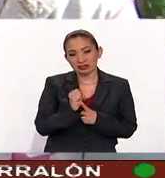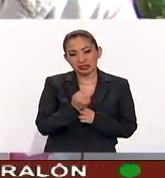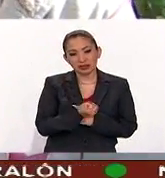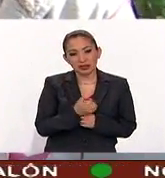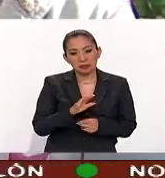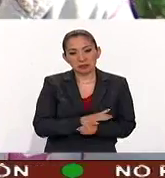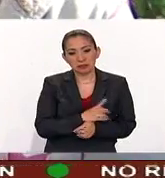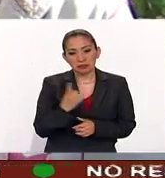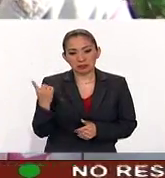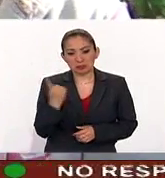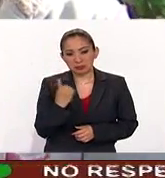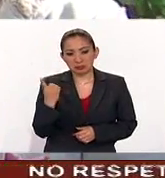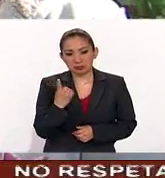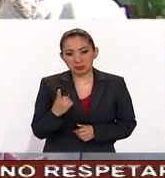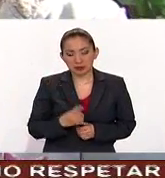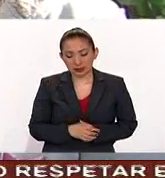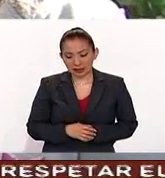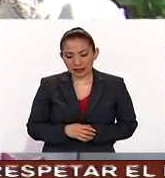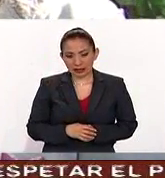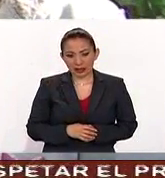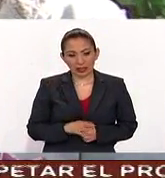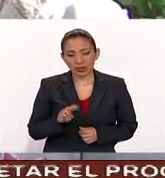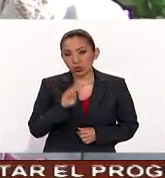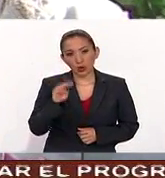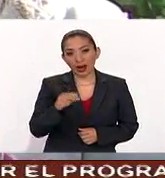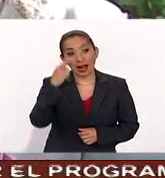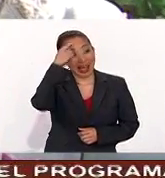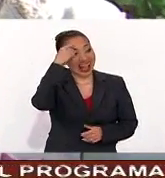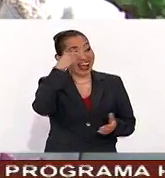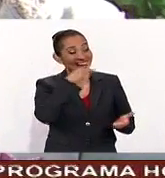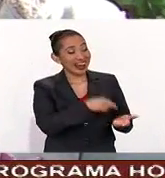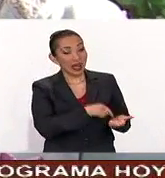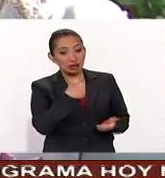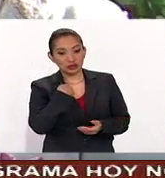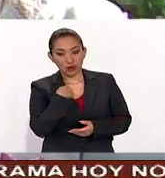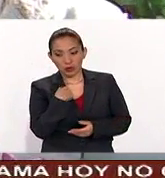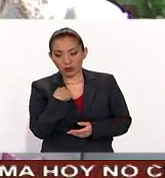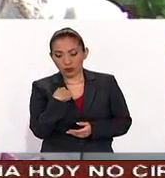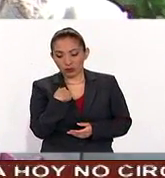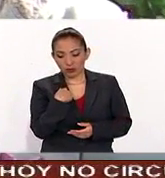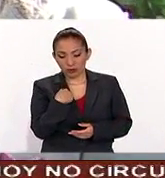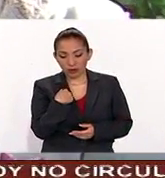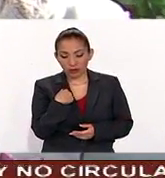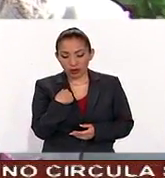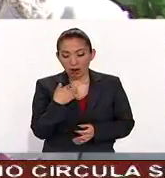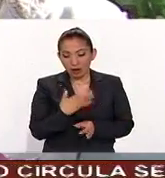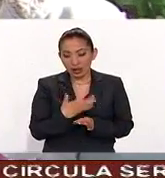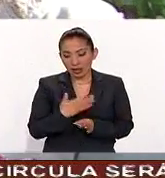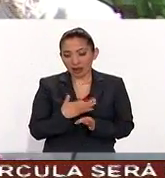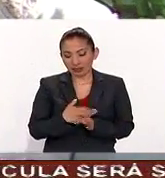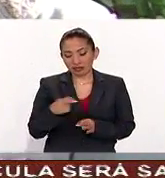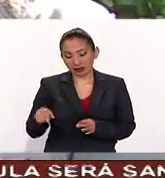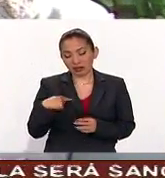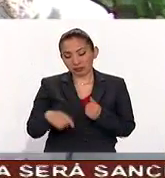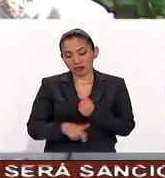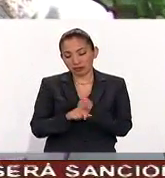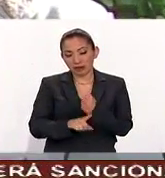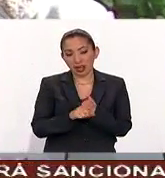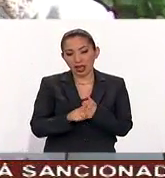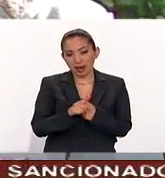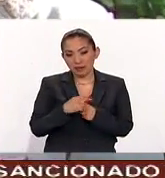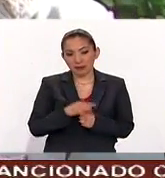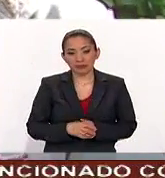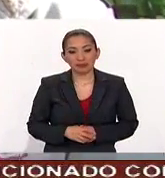nunca me imaginé yo estar ahorita en esta situación en la que